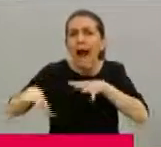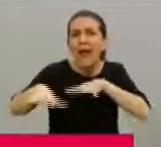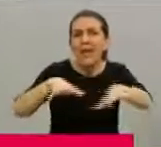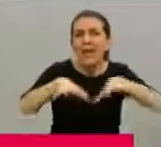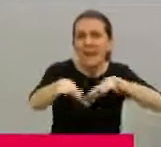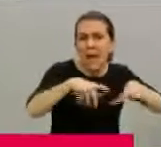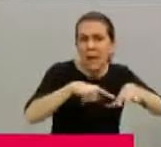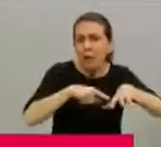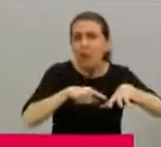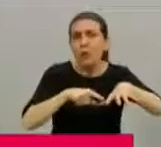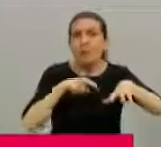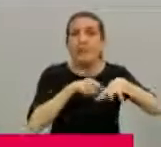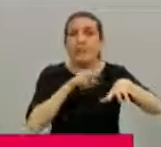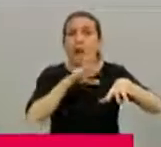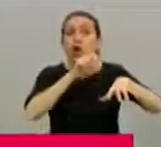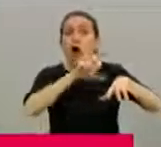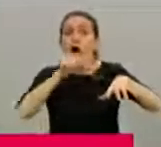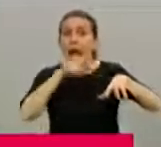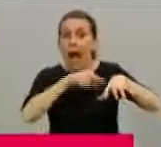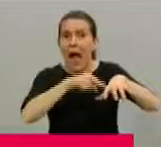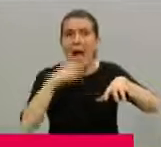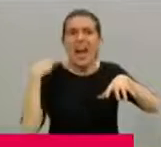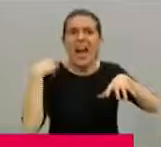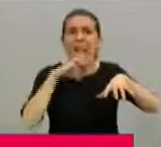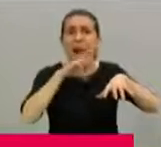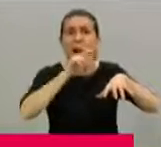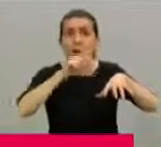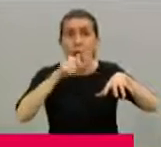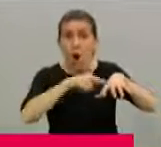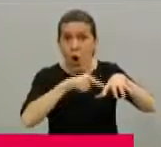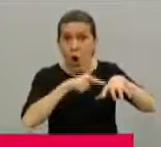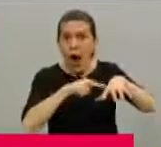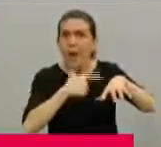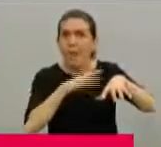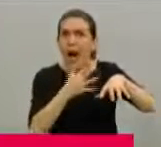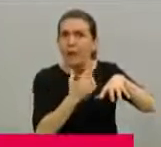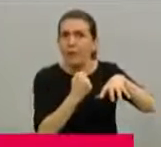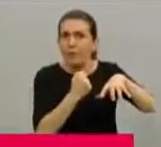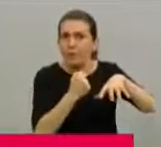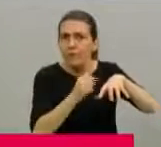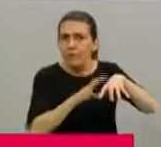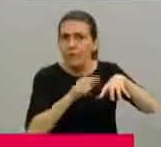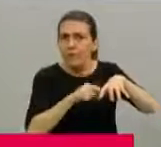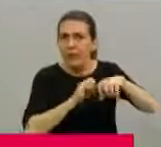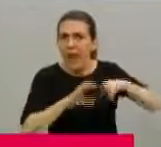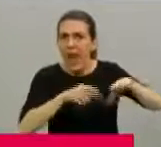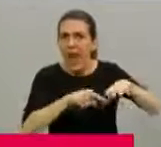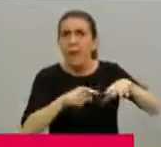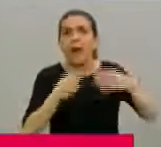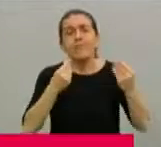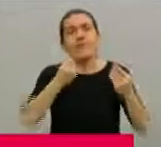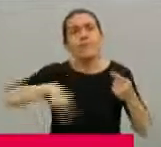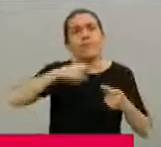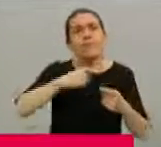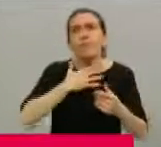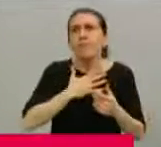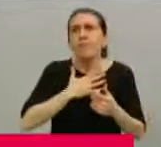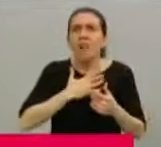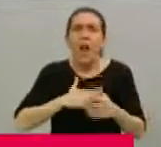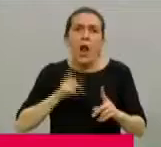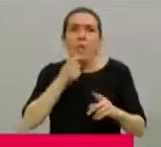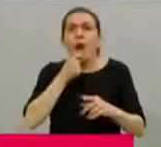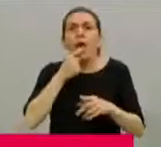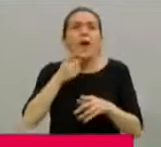General Roca. Esto no implica que podamos relajarnos, podamos estar tranquilos. También la ciudad de San Carlos de